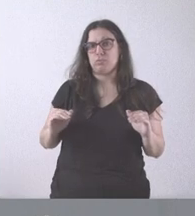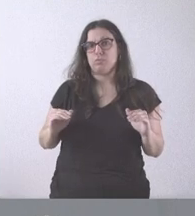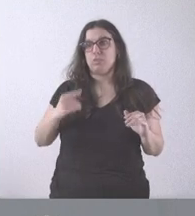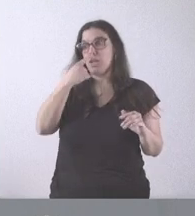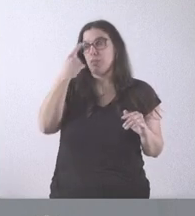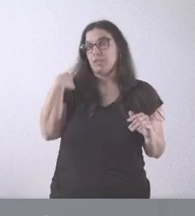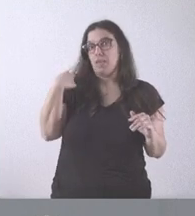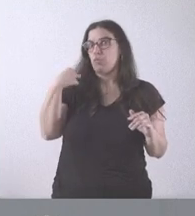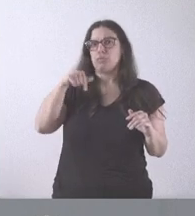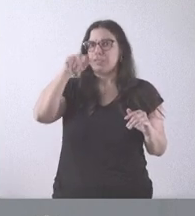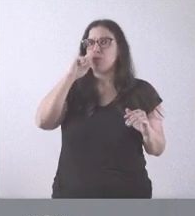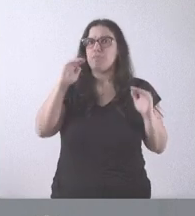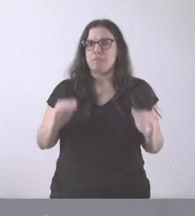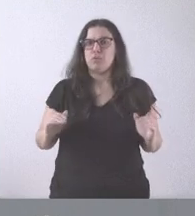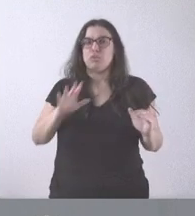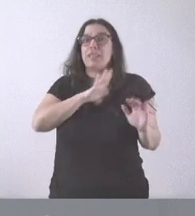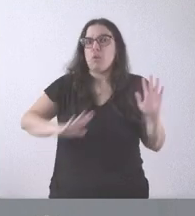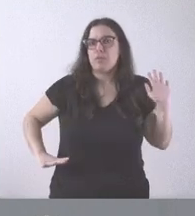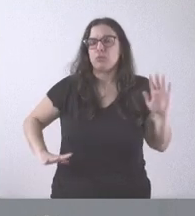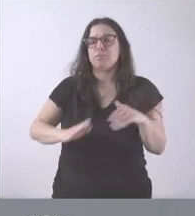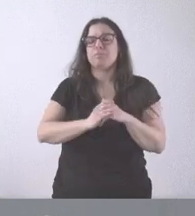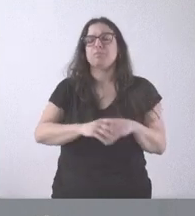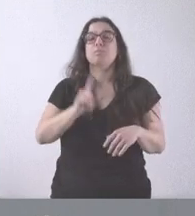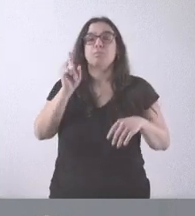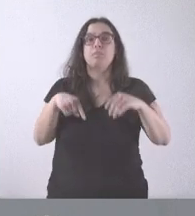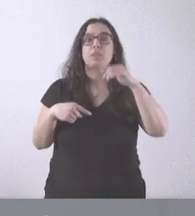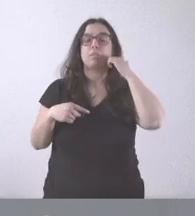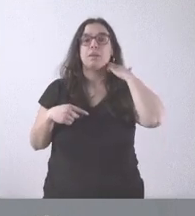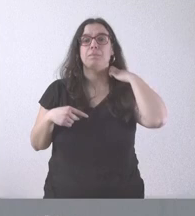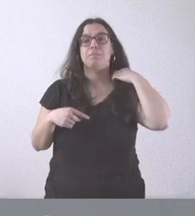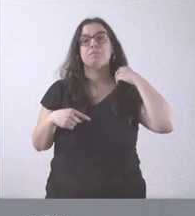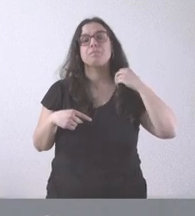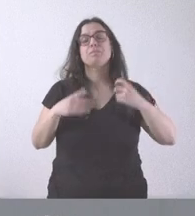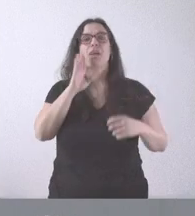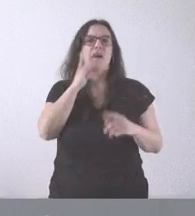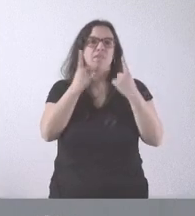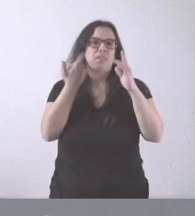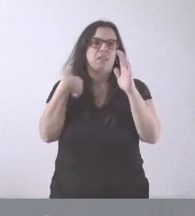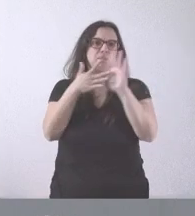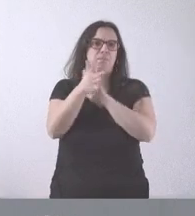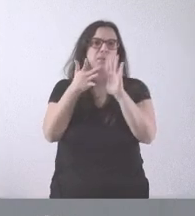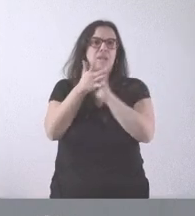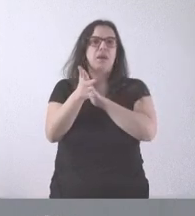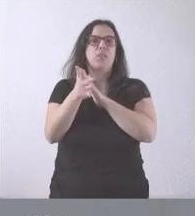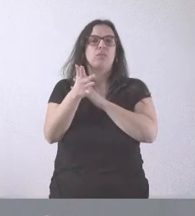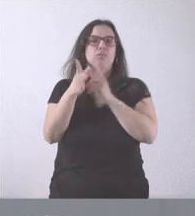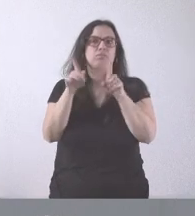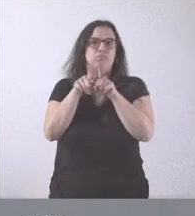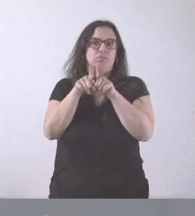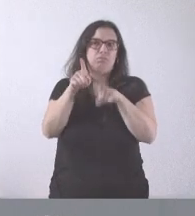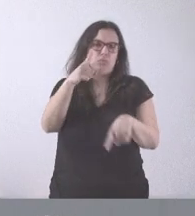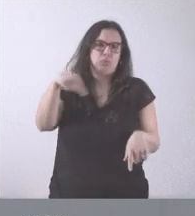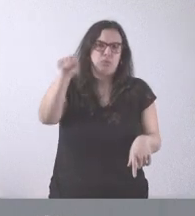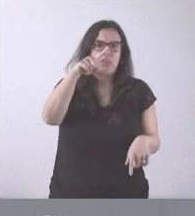ejercicio 2023. También les significo que, como ya hemos comentado en alguna ocasión y ustedes han